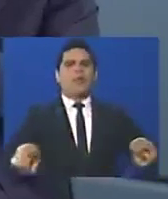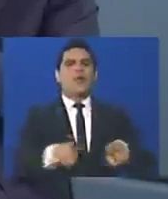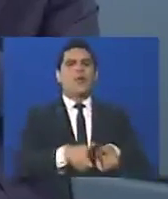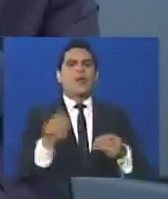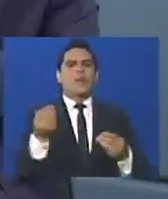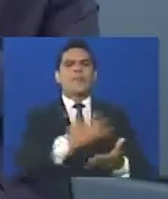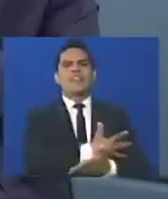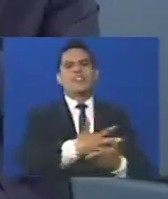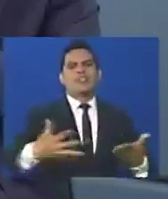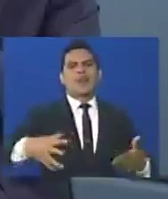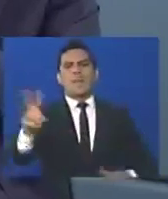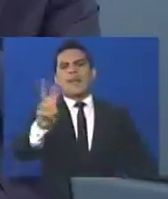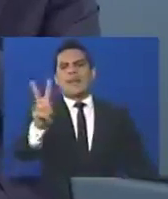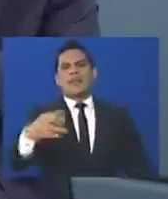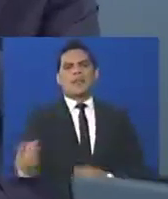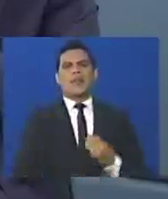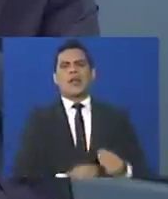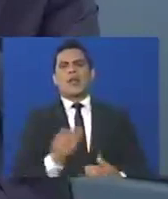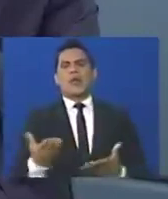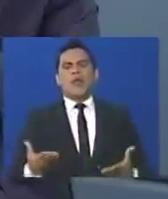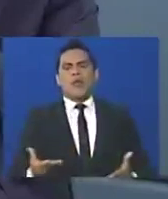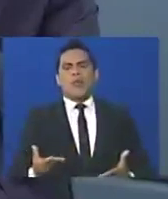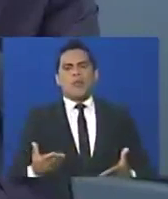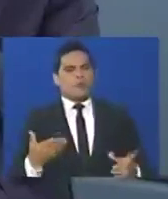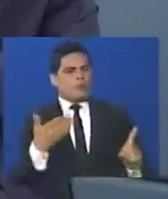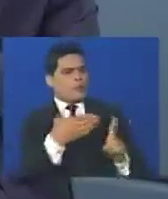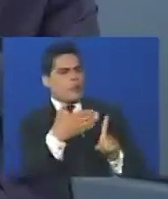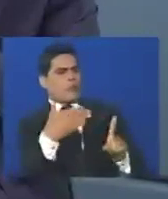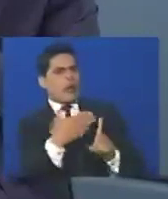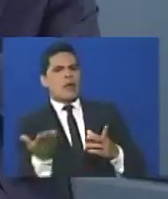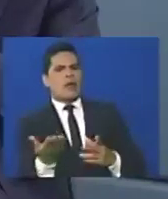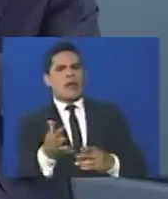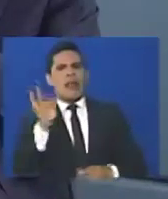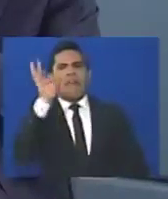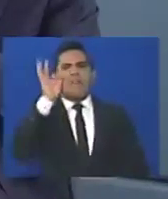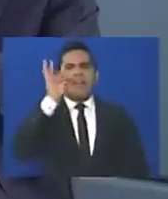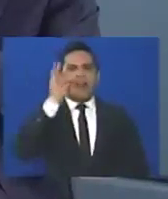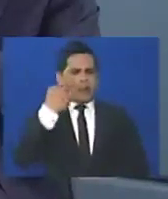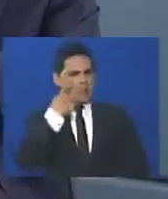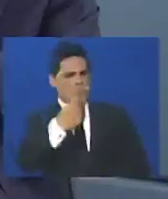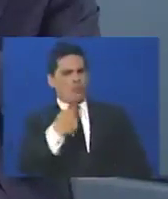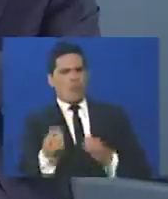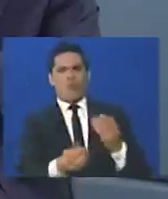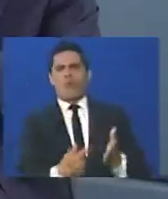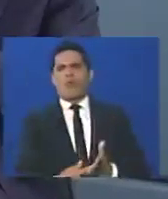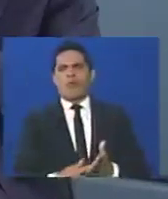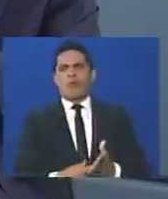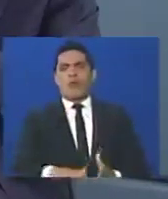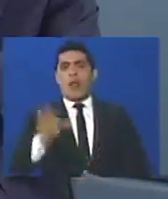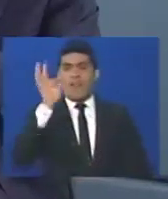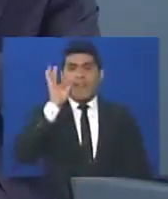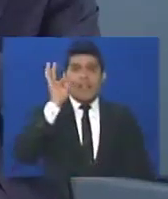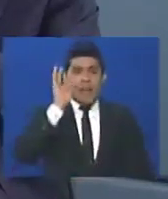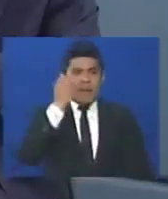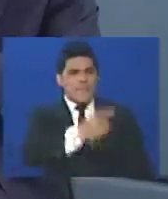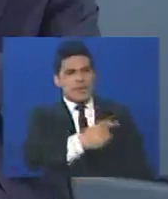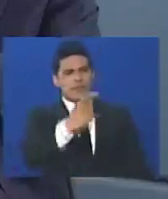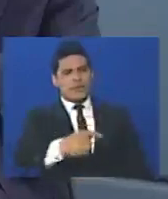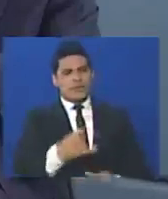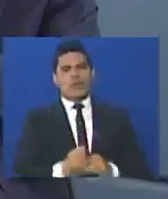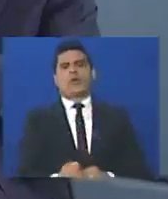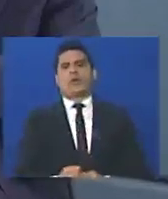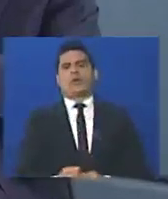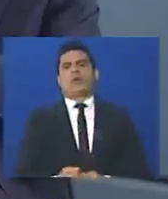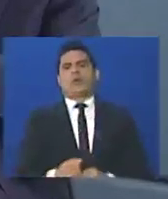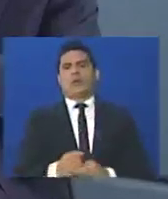venezolanos, como se han imputado por parte de la fiscalía, ¿verdad? Como se han imputado a agentes inocentes